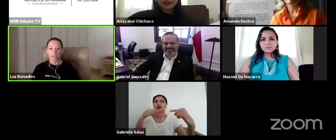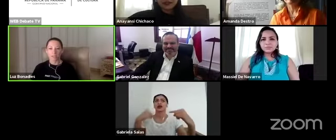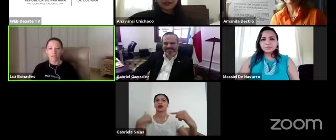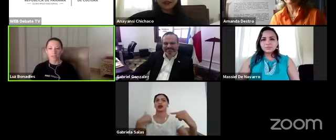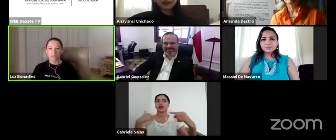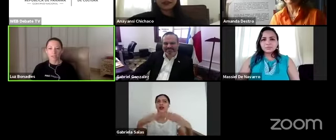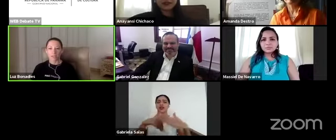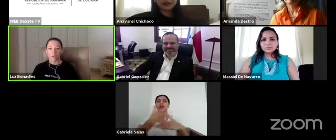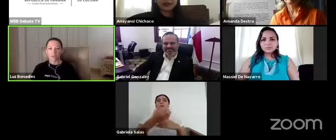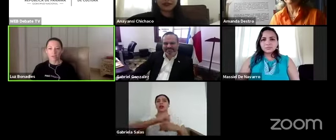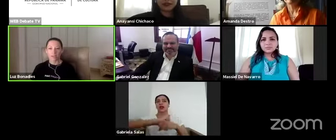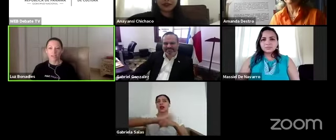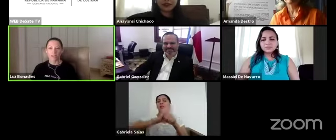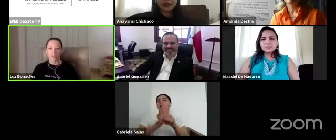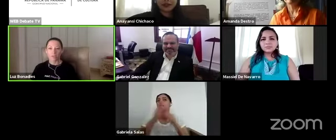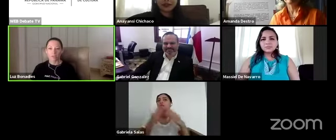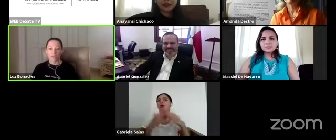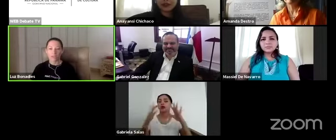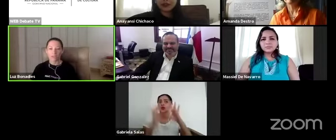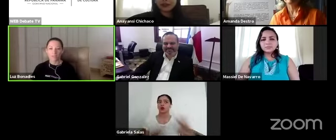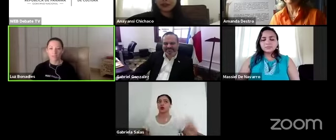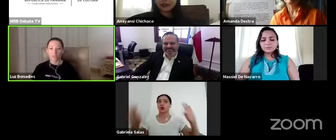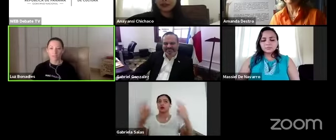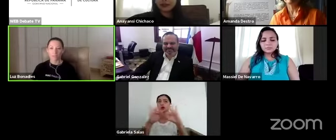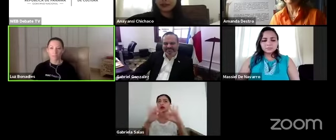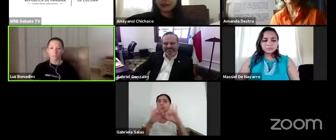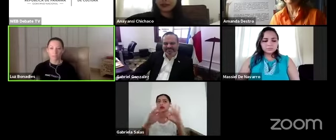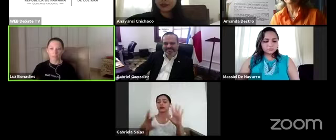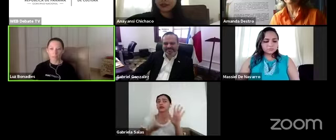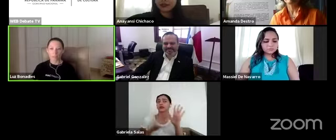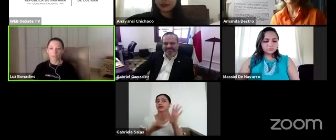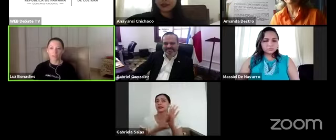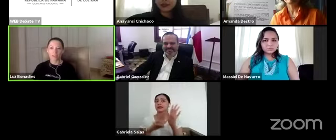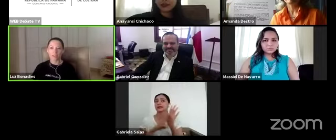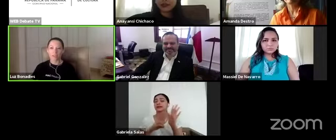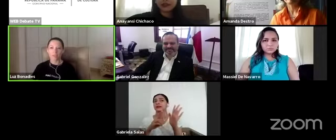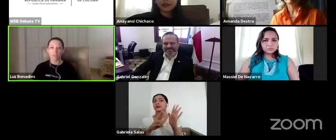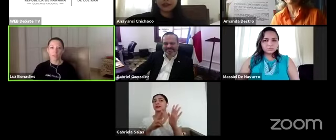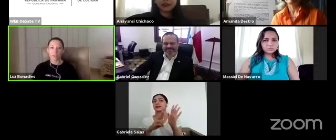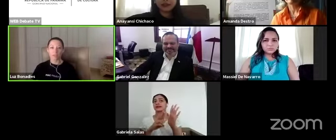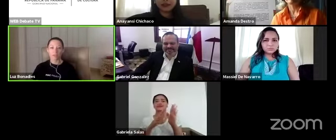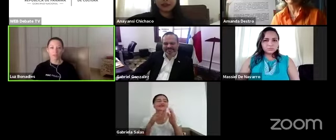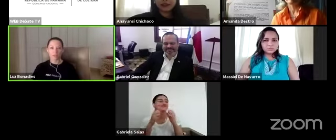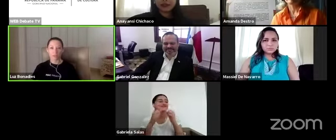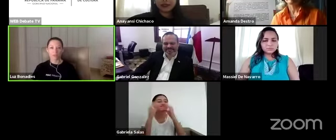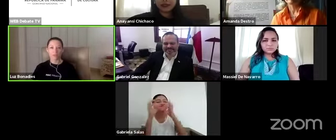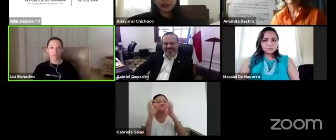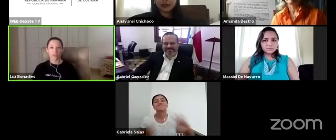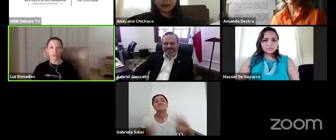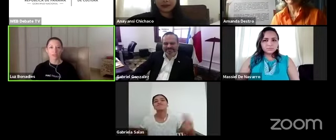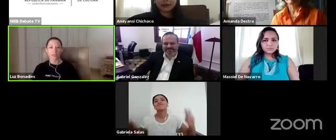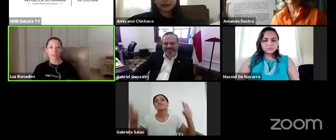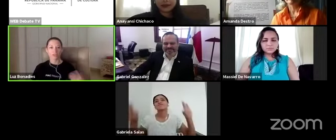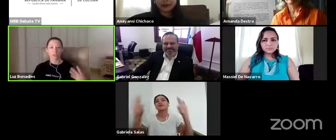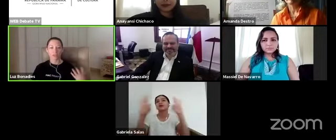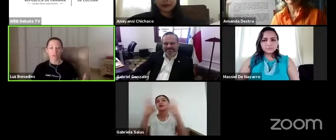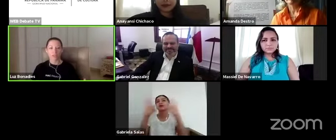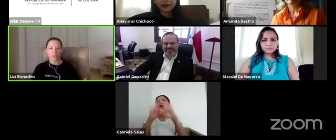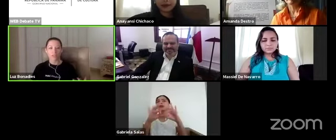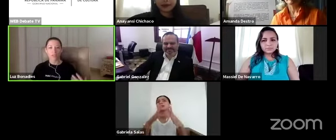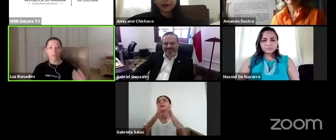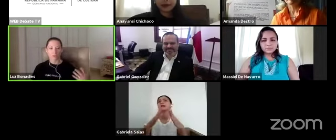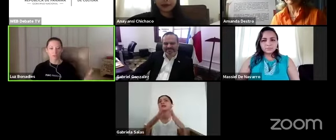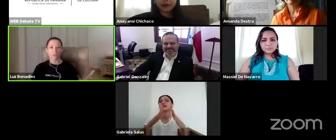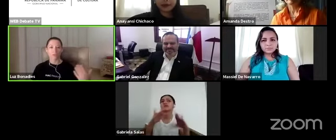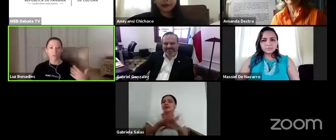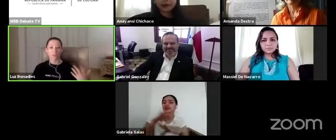importante recalco el énfasis de la importancia de humanizar a los museos y realmente que la solidaridad